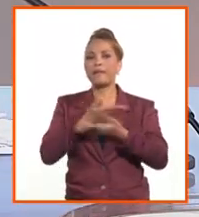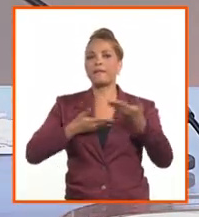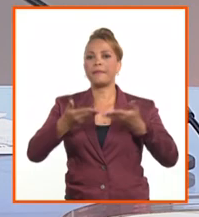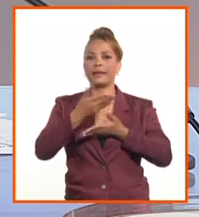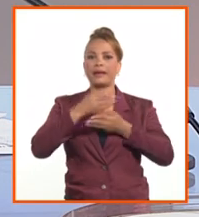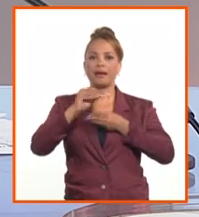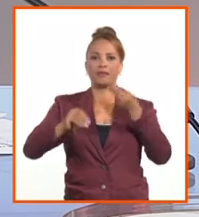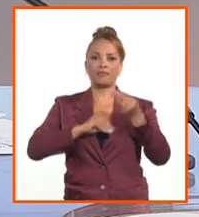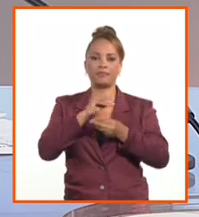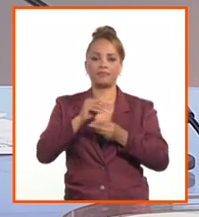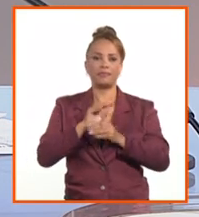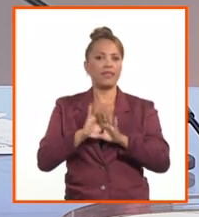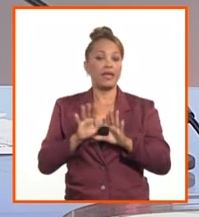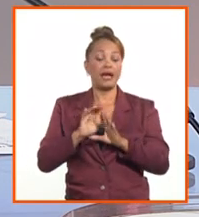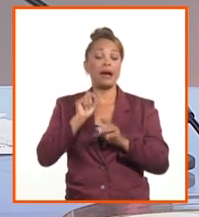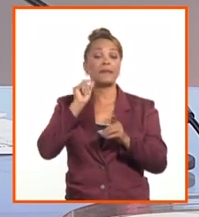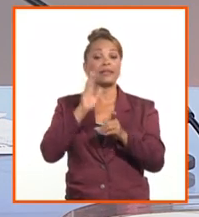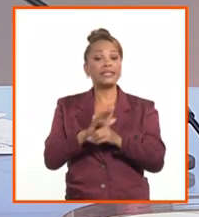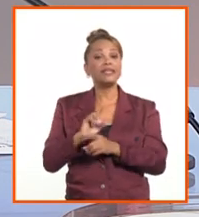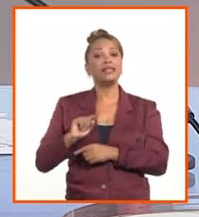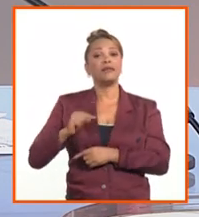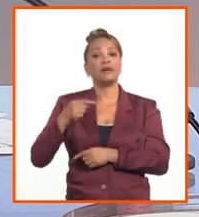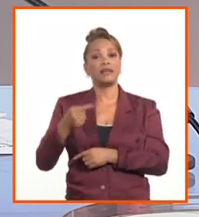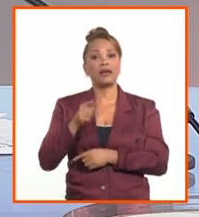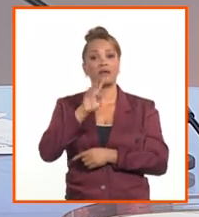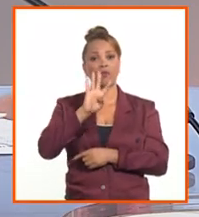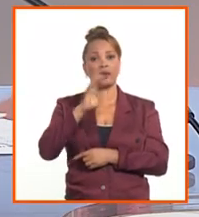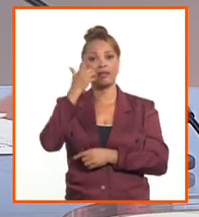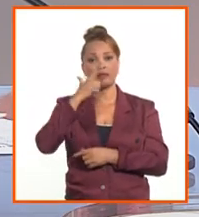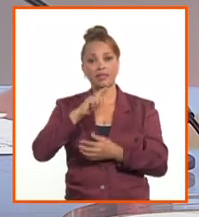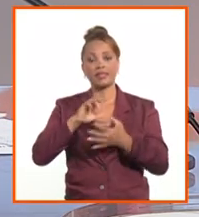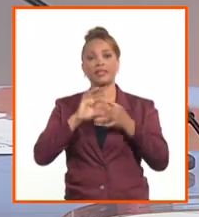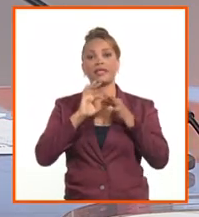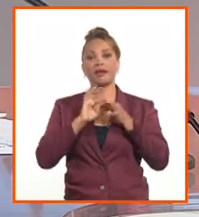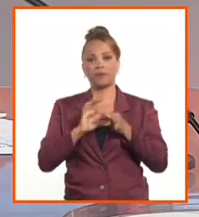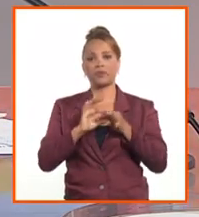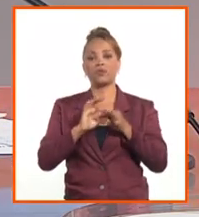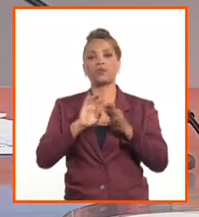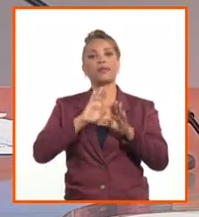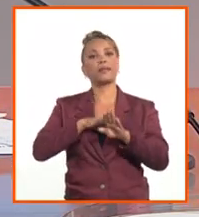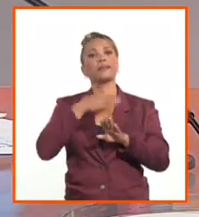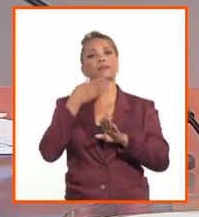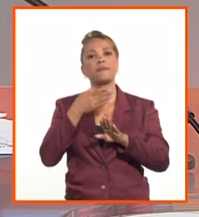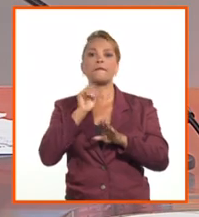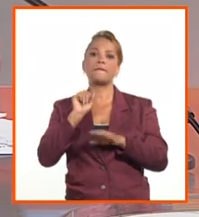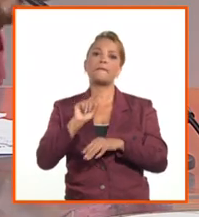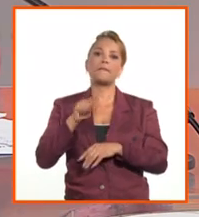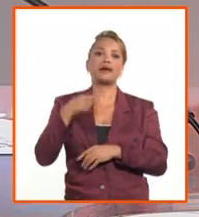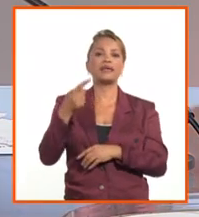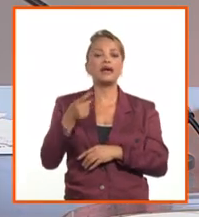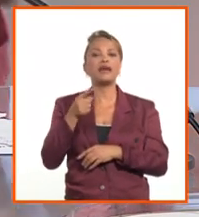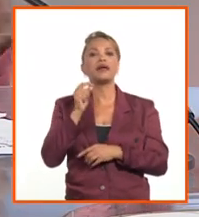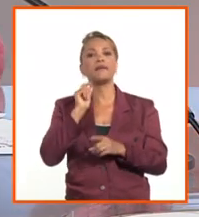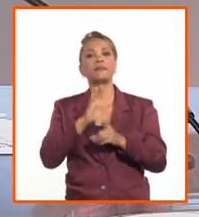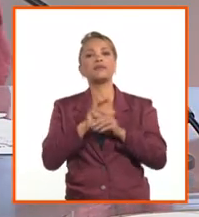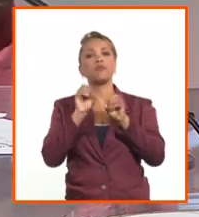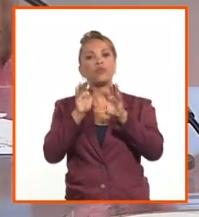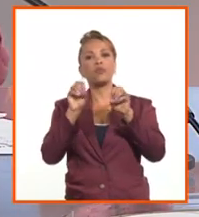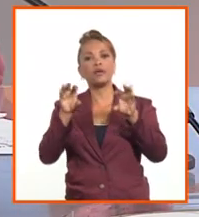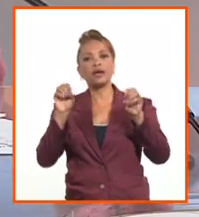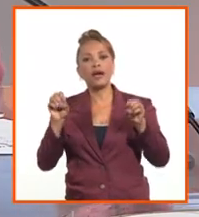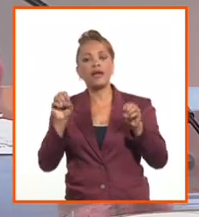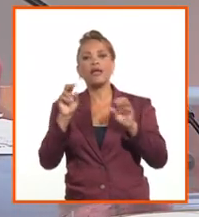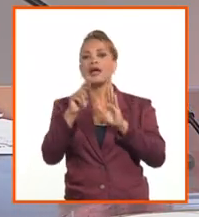se explicó que a partir de mañana, 4 de agosto, donde luego o mañana a primera hora estarán ya publicadas las normas